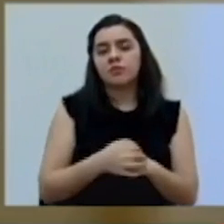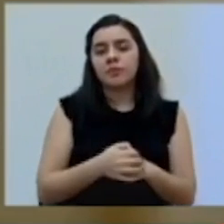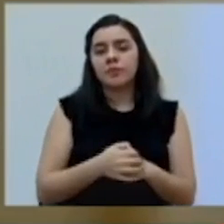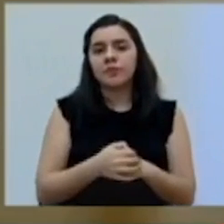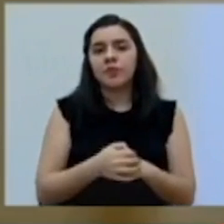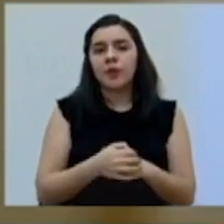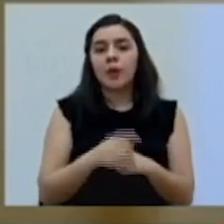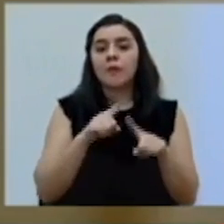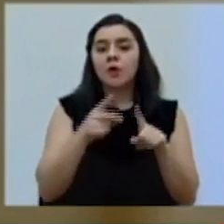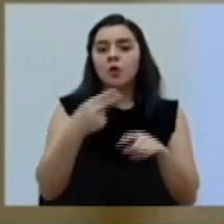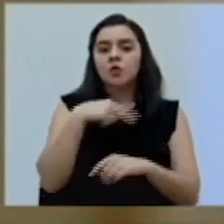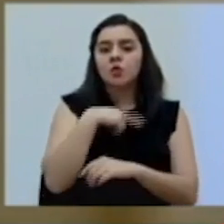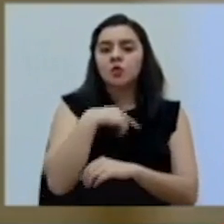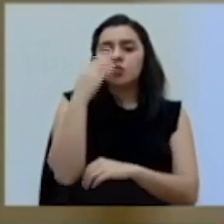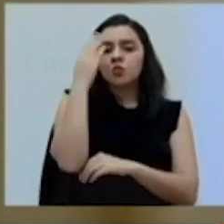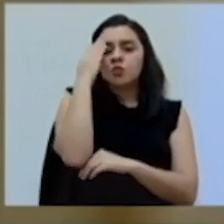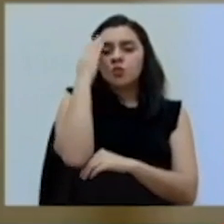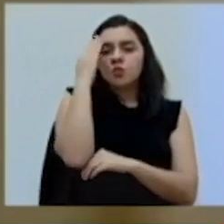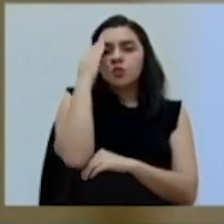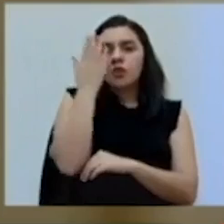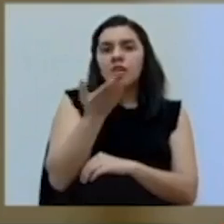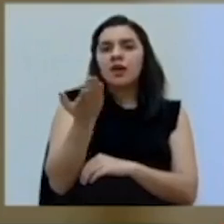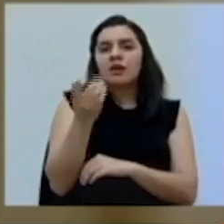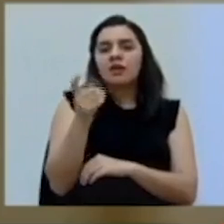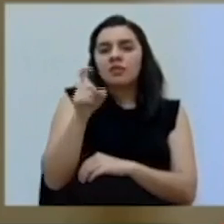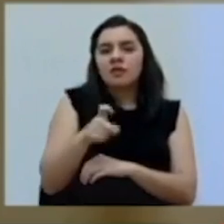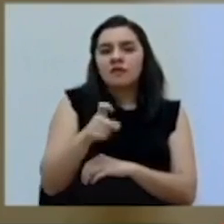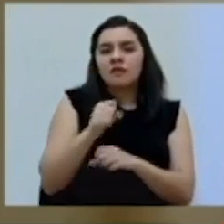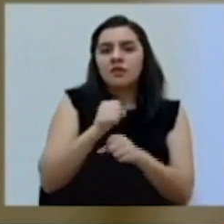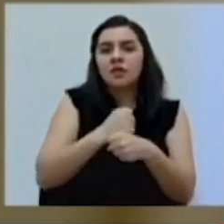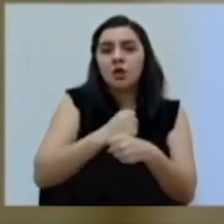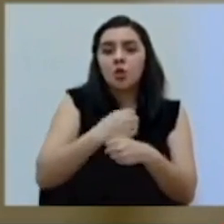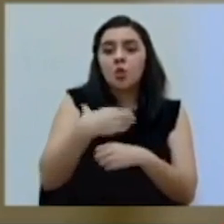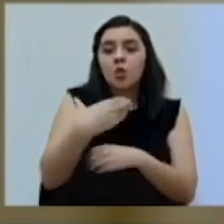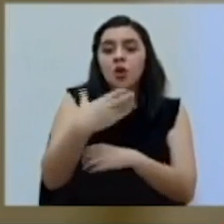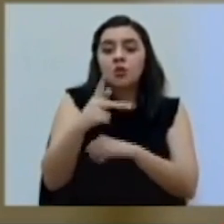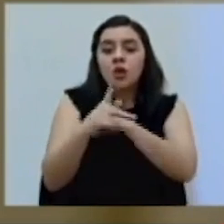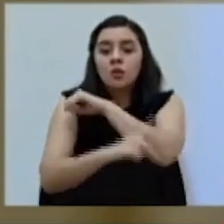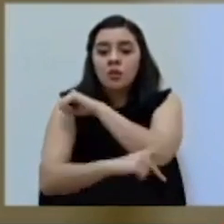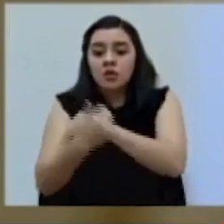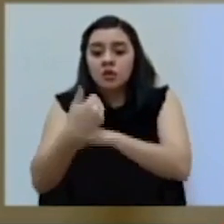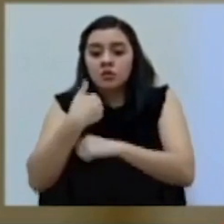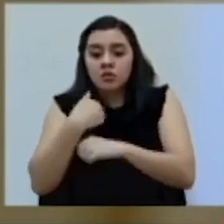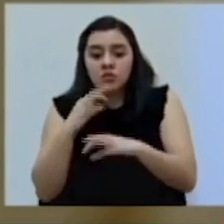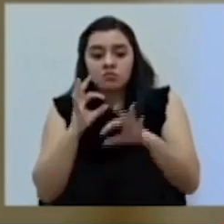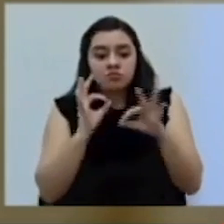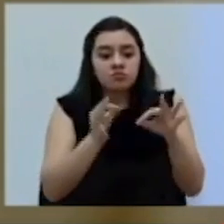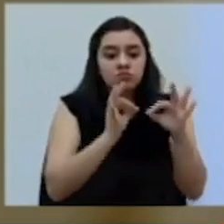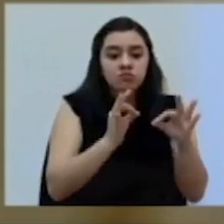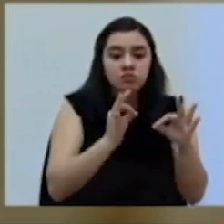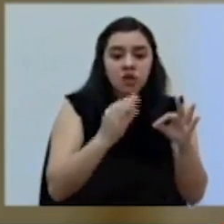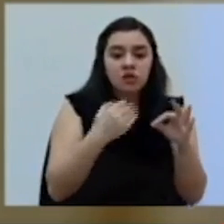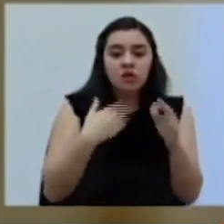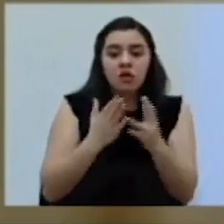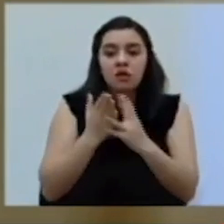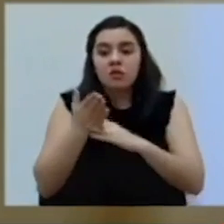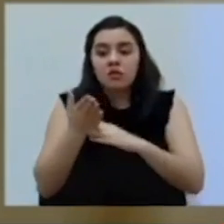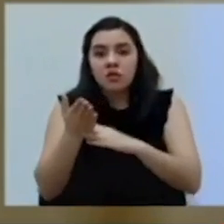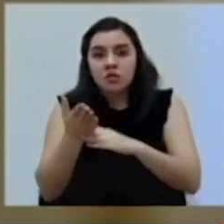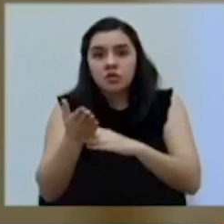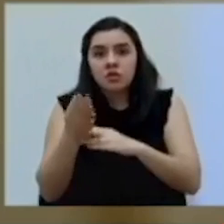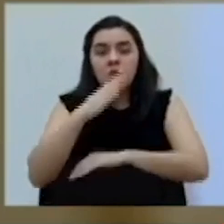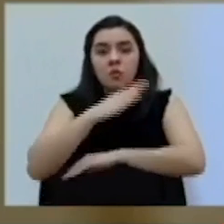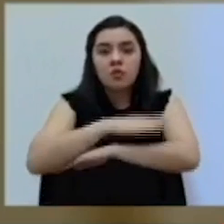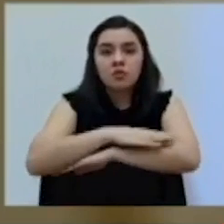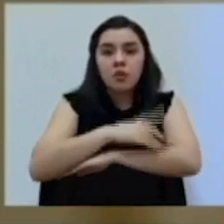estamos conscientes de que tiene que ser, en el momento en el país tenga todas las condiciones, todo el desarrollo necesario de la plataforma para garantizar